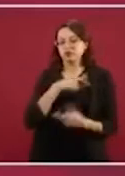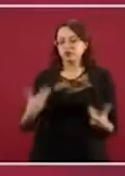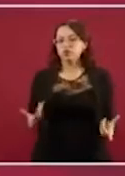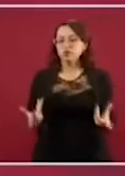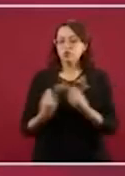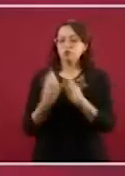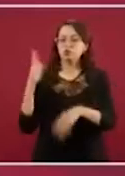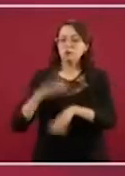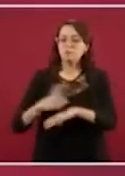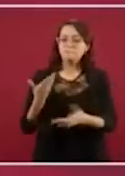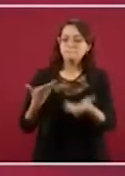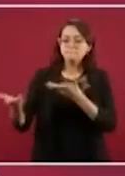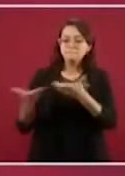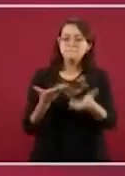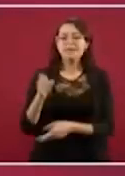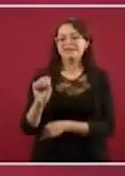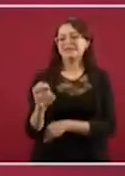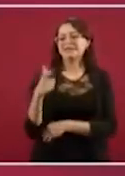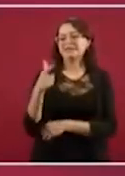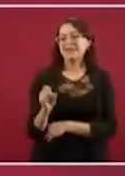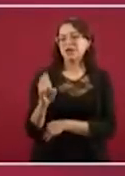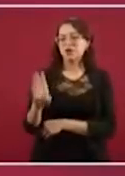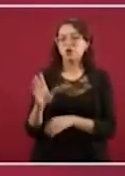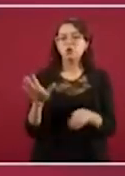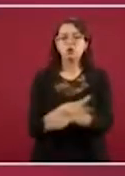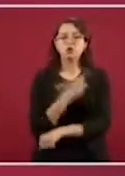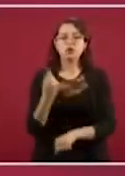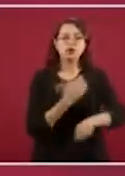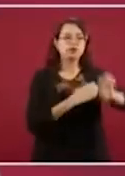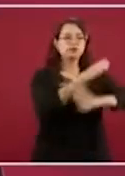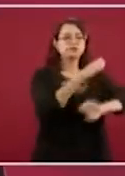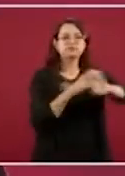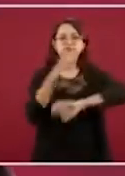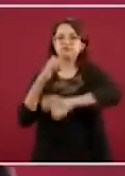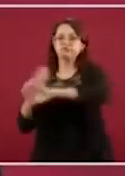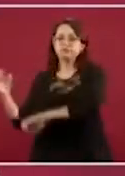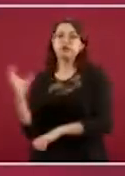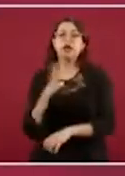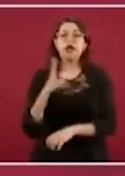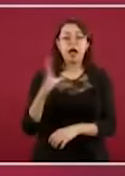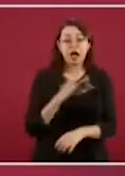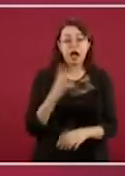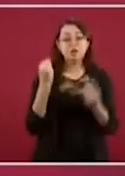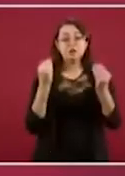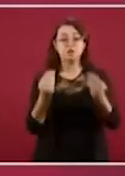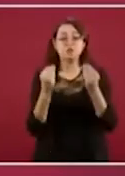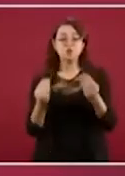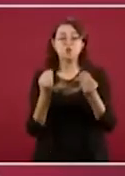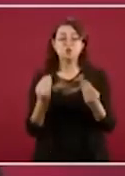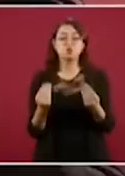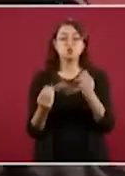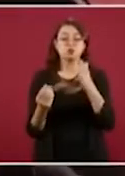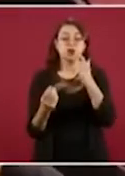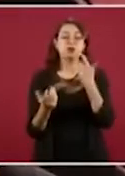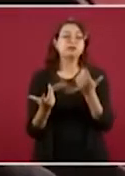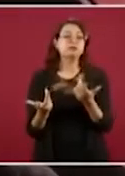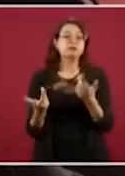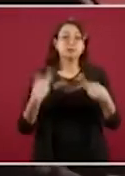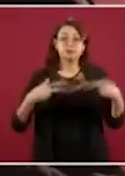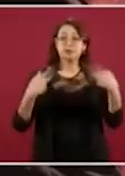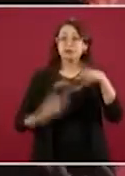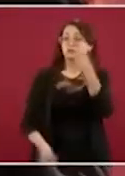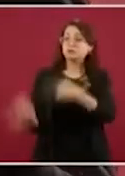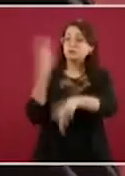Gobernación. ¿Por qué? Porque tenemos que tener relación con todos los estados y vienen muchas cosas que son de diferentes